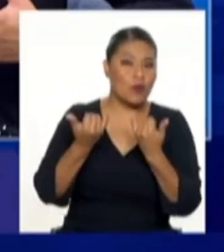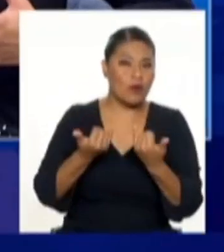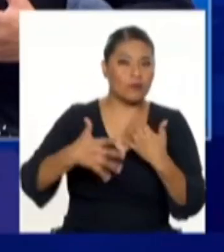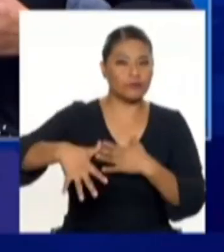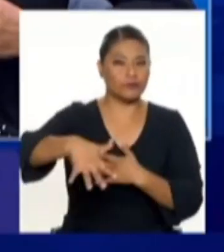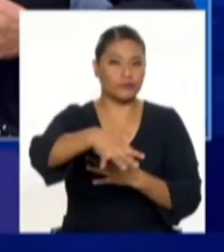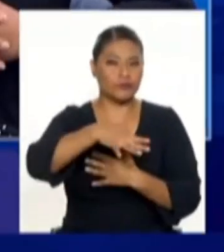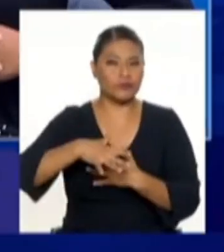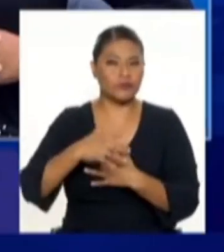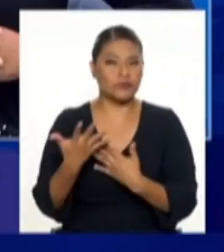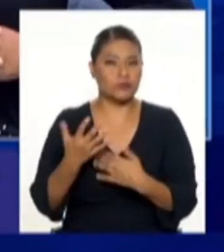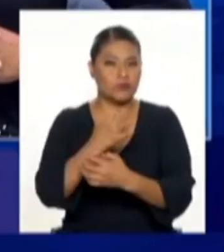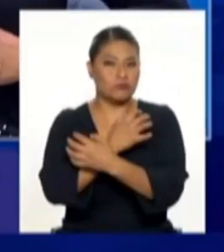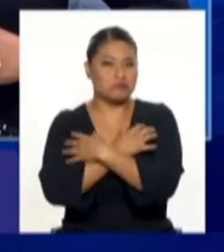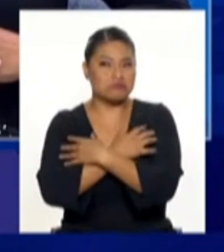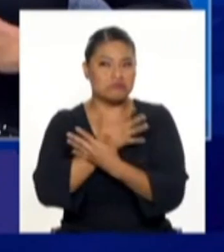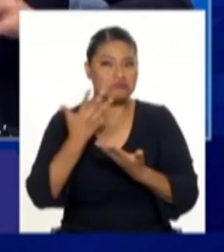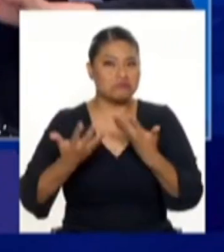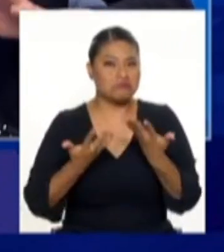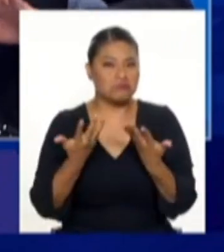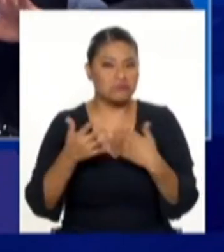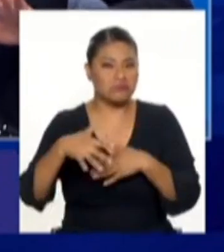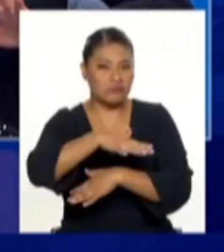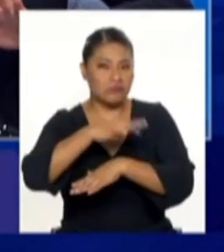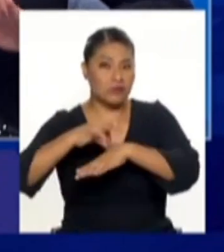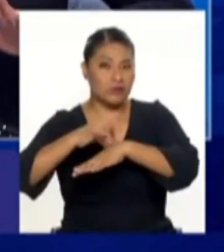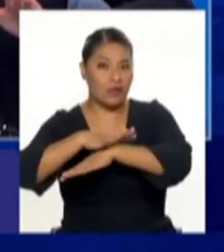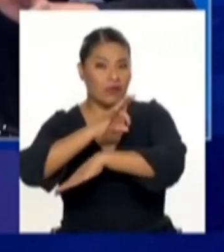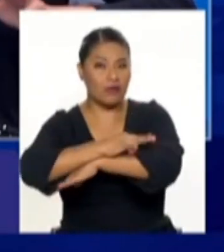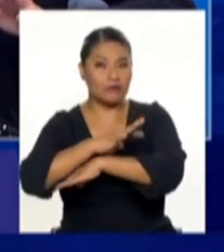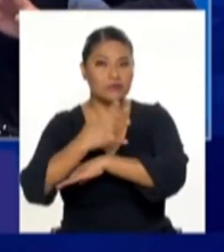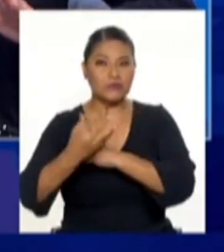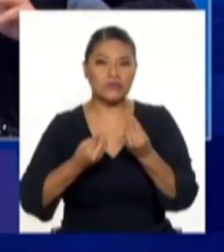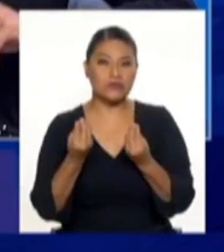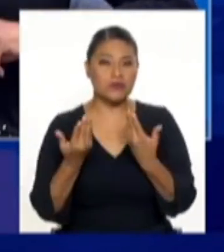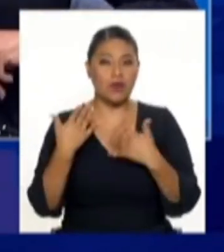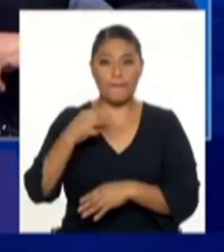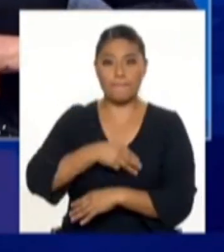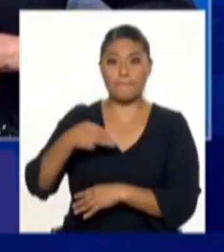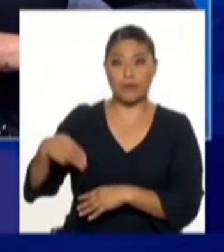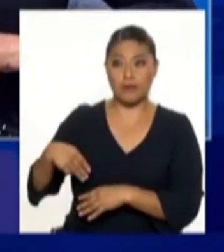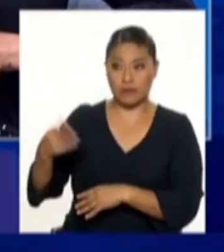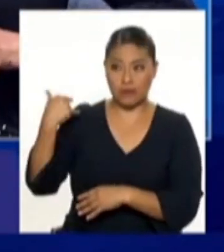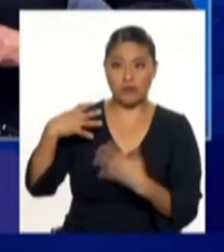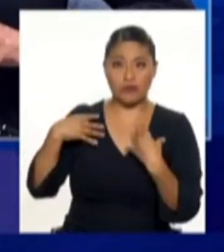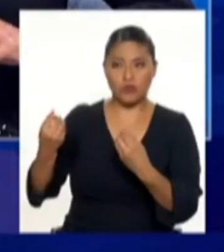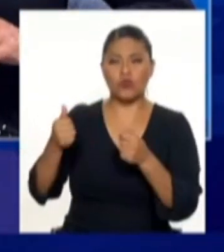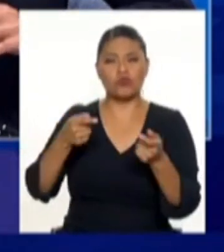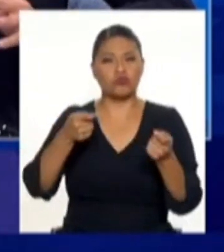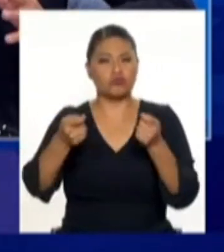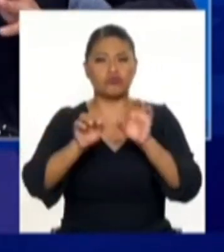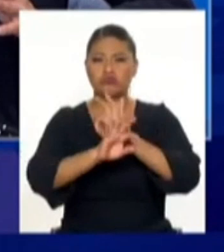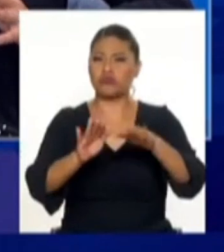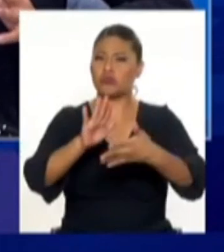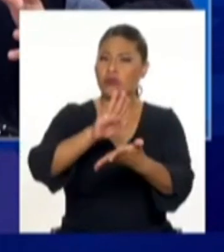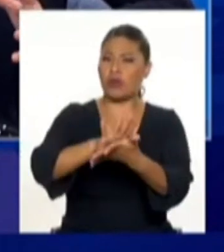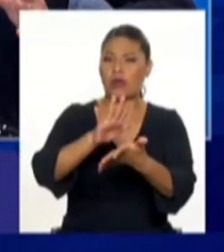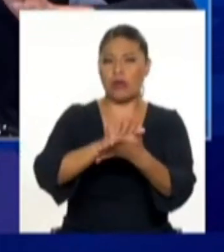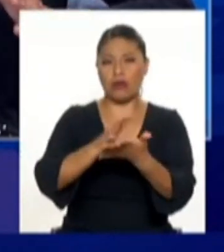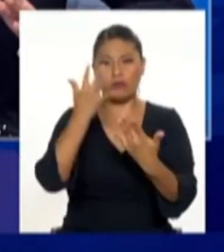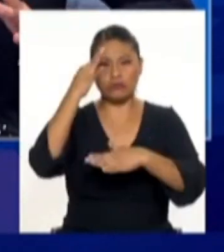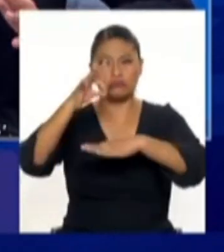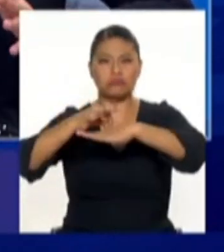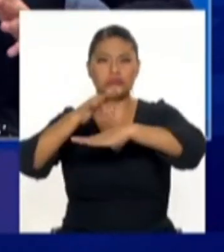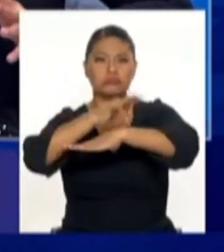Habíamos escuchado a la anterior ministra de Salud decir que ya estaba más o menos controlada la situación en el orden del país, en el